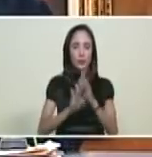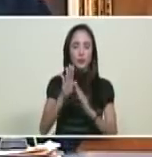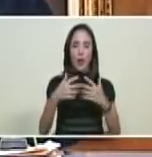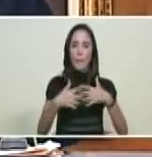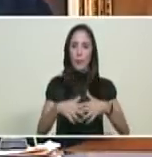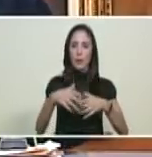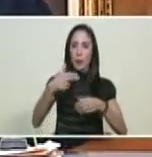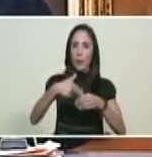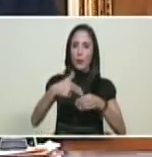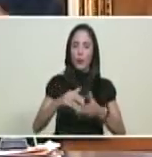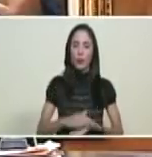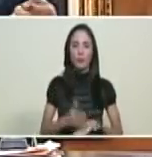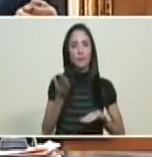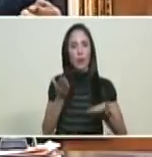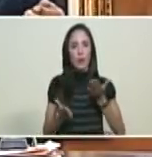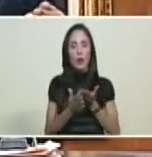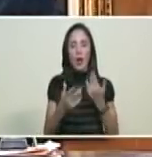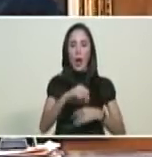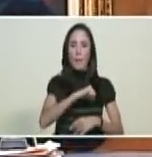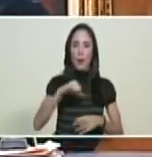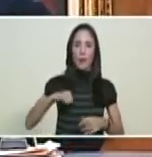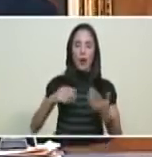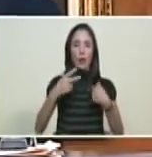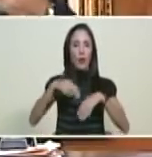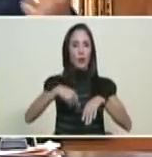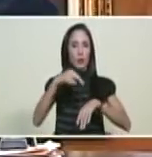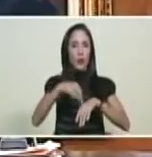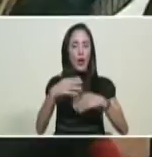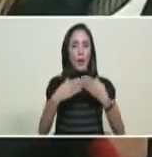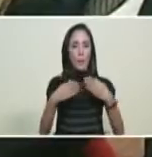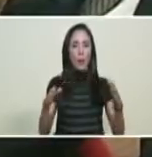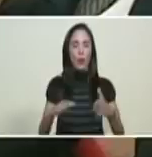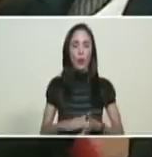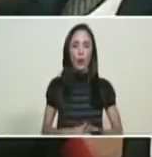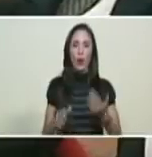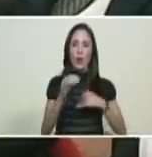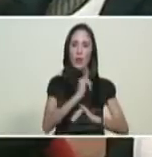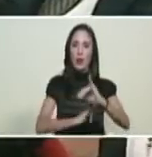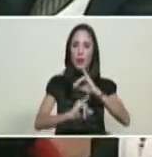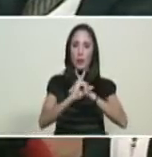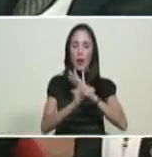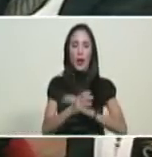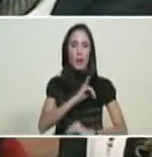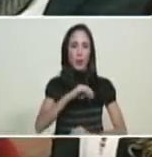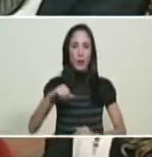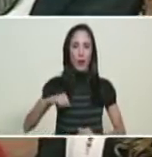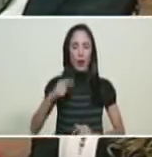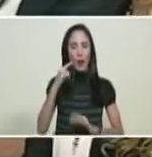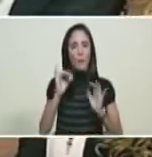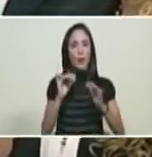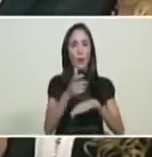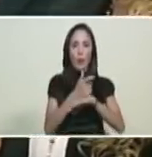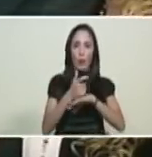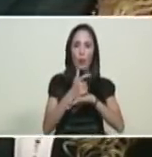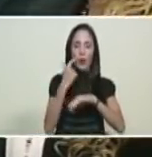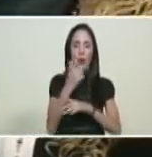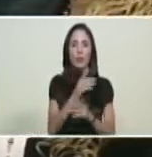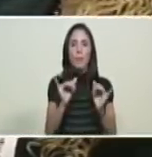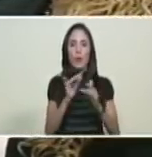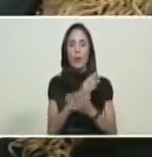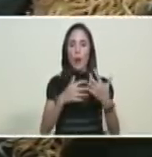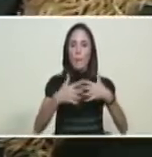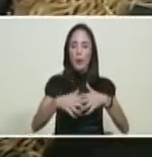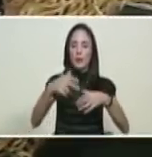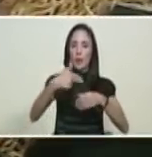entre privados nacionales, privados internacionales, el Estado venezolano y nuestra industria